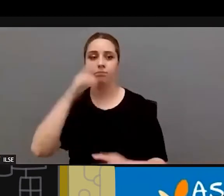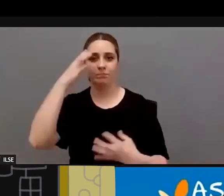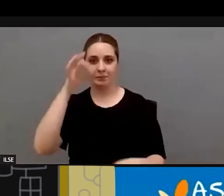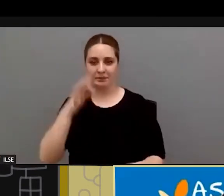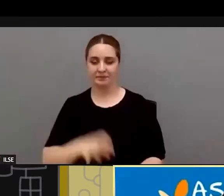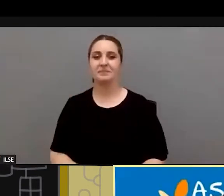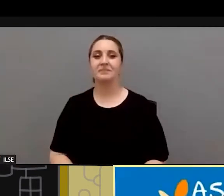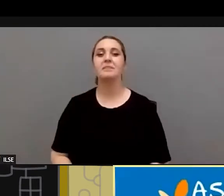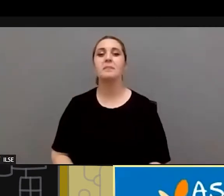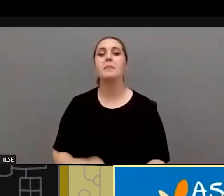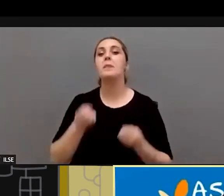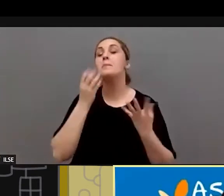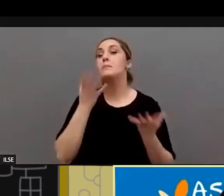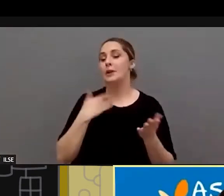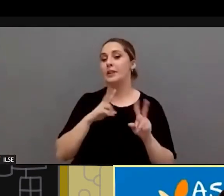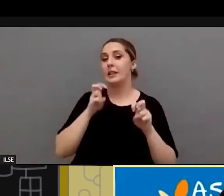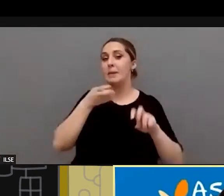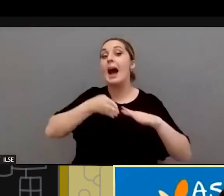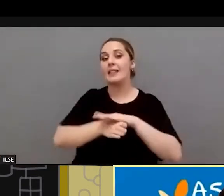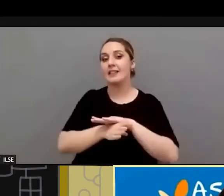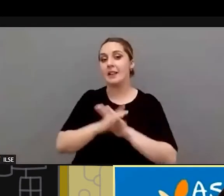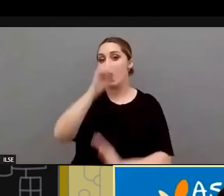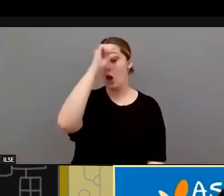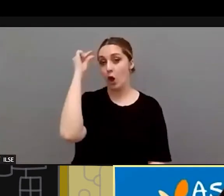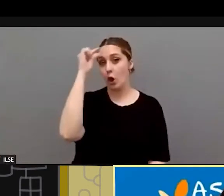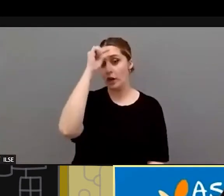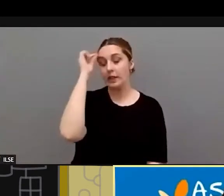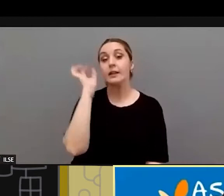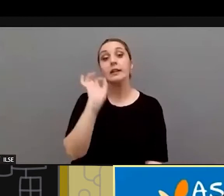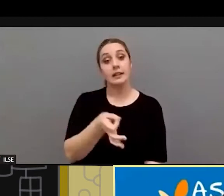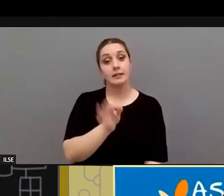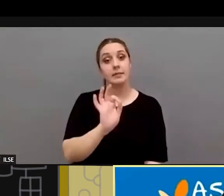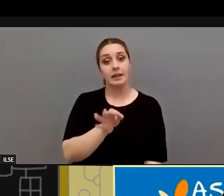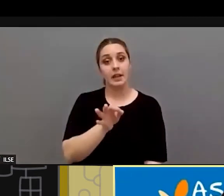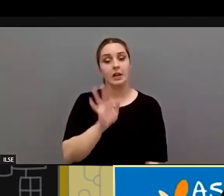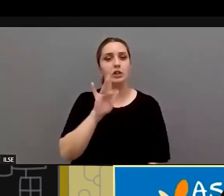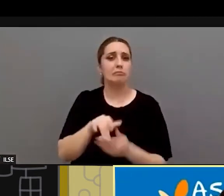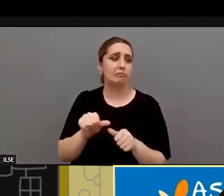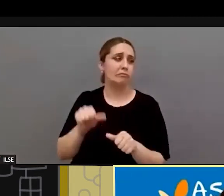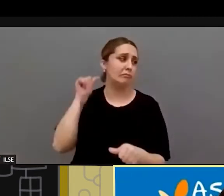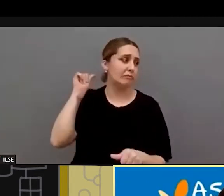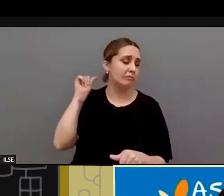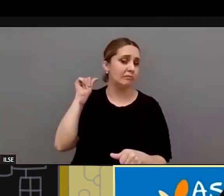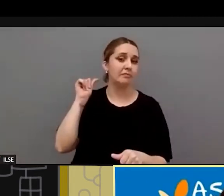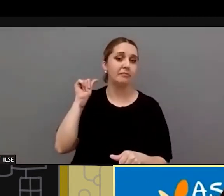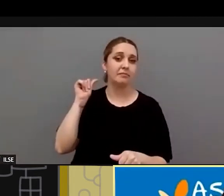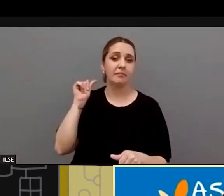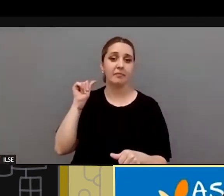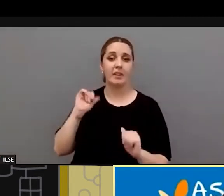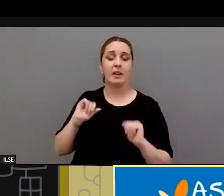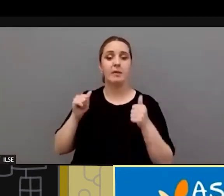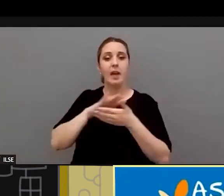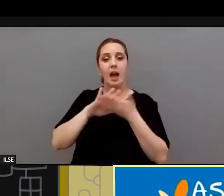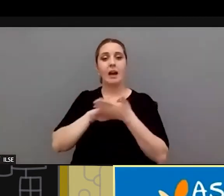Bueno pues a ver la accesibilidad cognitiva es verdad es esto es histórico ¿no? se empezó cuando hablamos